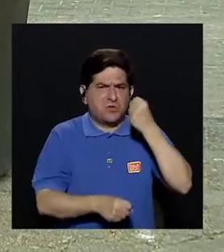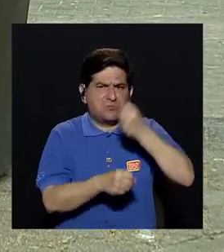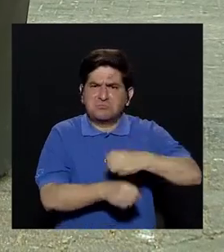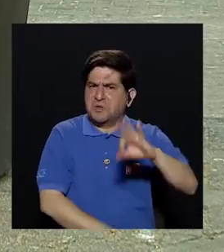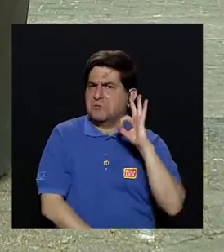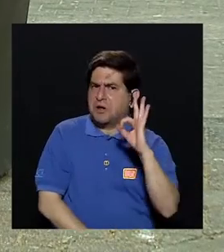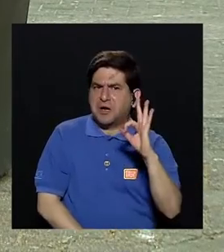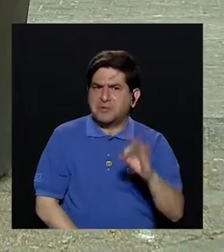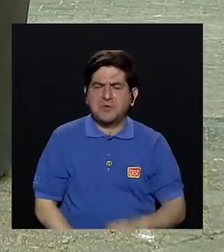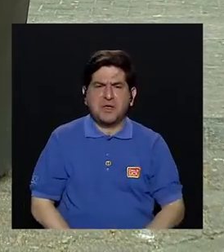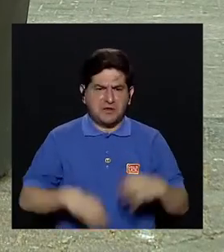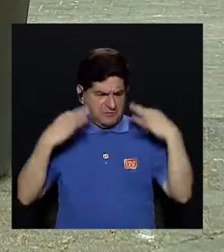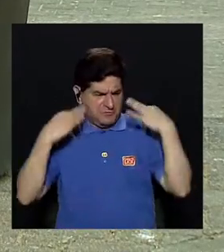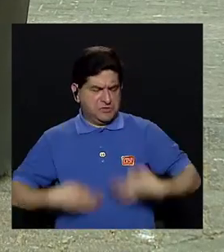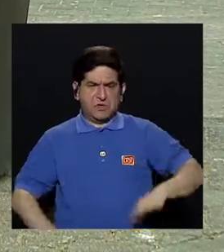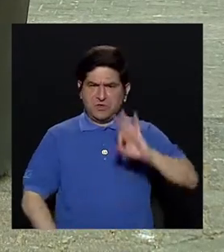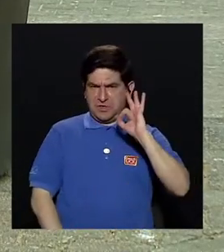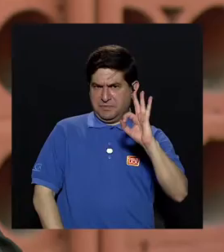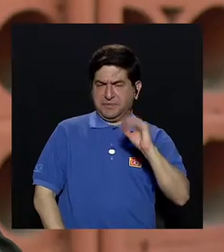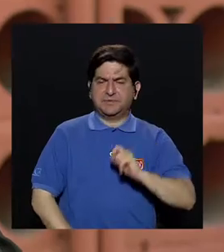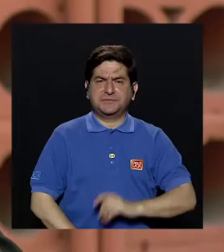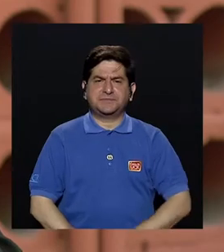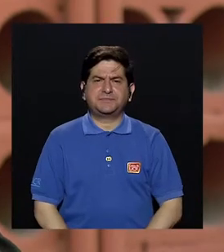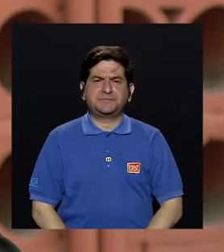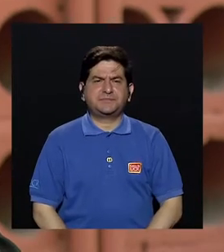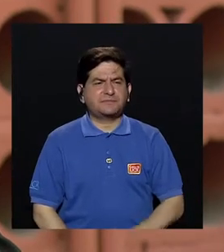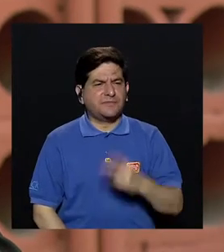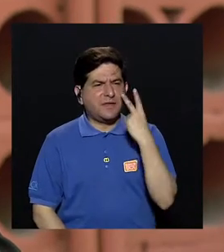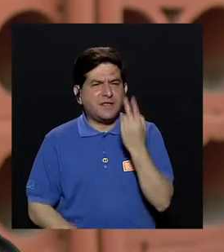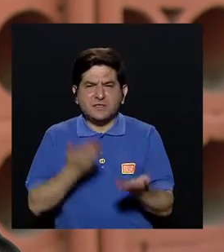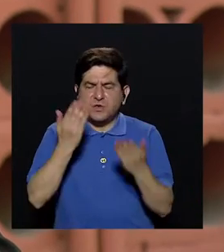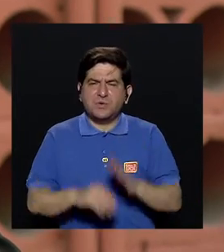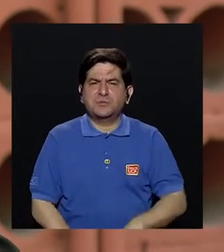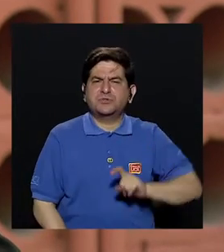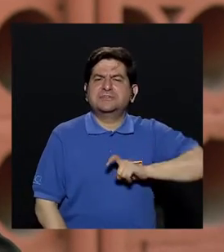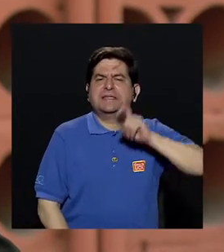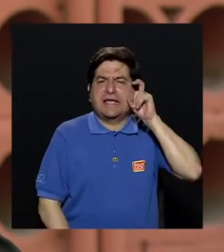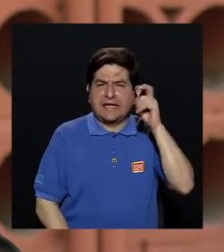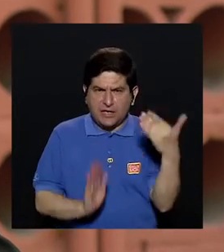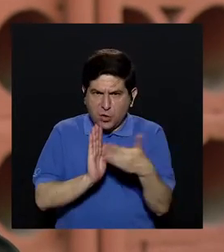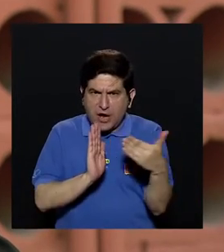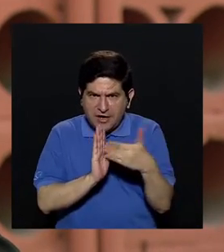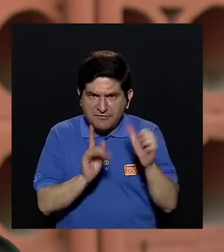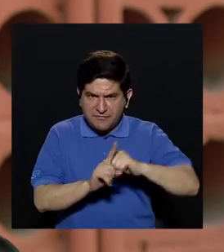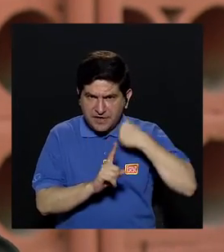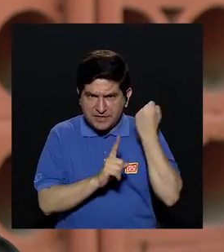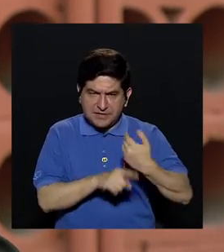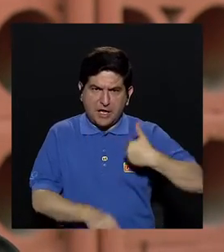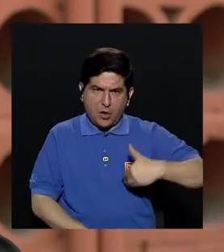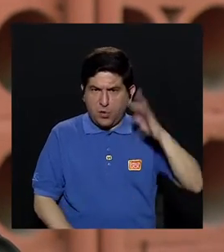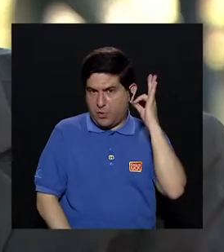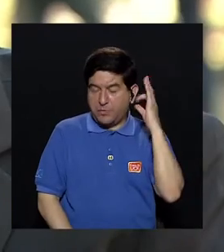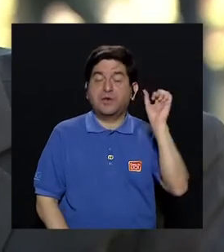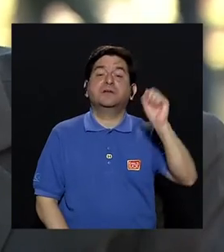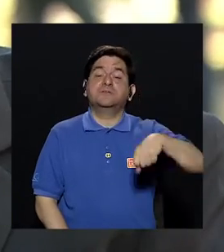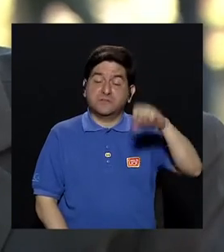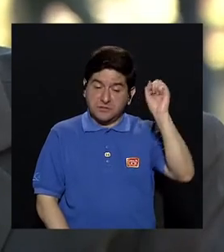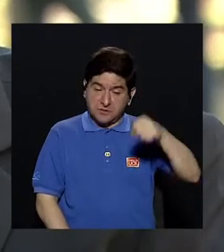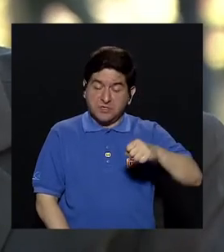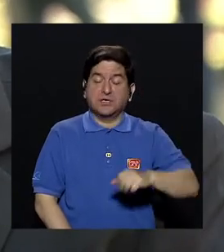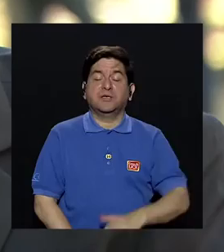términos fisiológicos. Así es. Doctor, ¿y si lo vemos por sexo, afecta la condición de ser hombre o mujer? Sí,